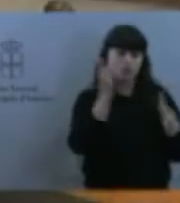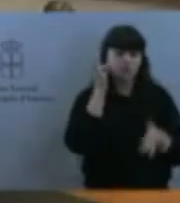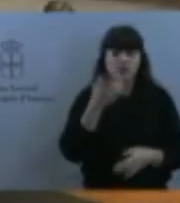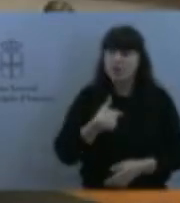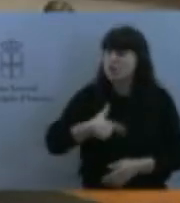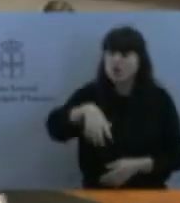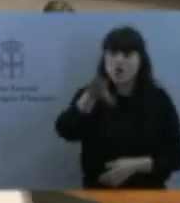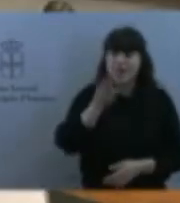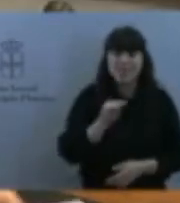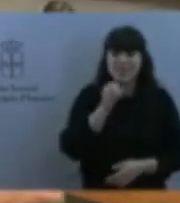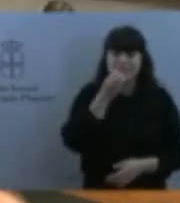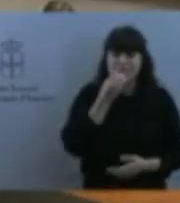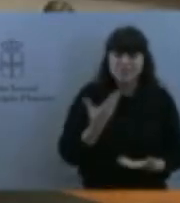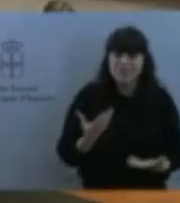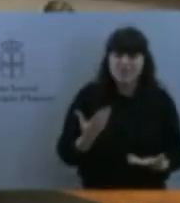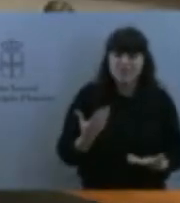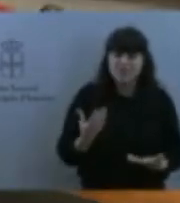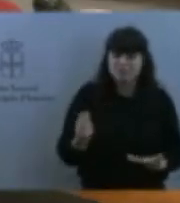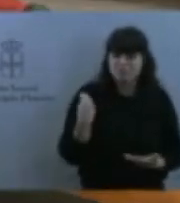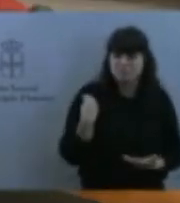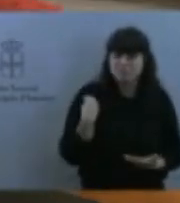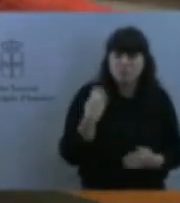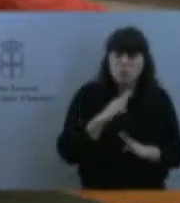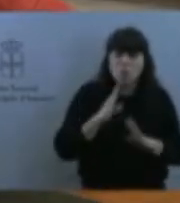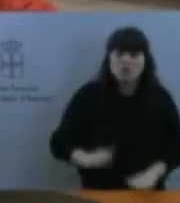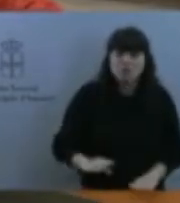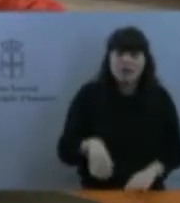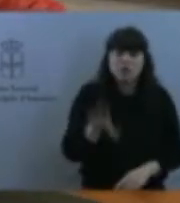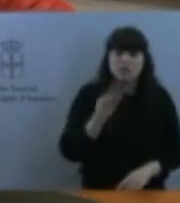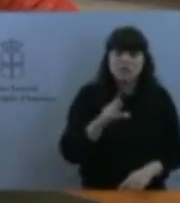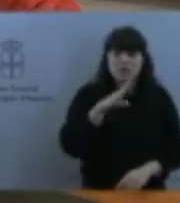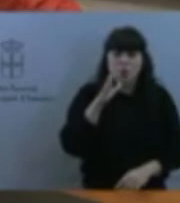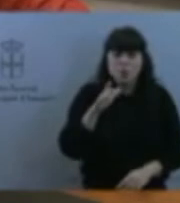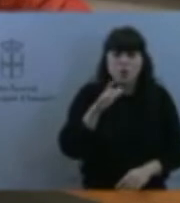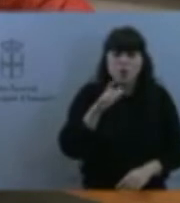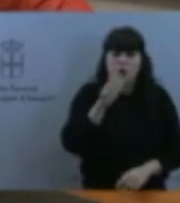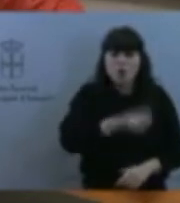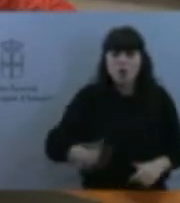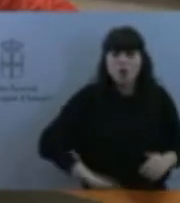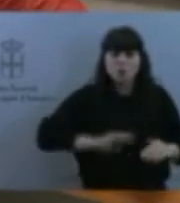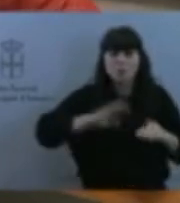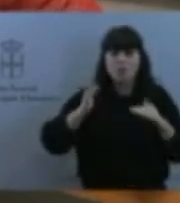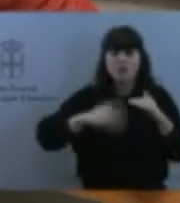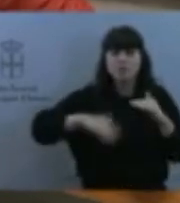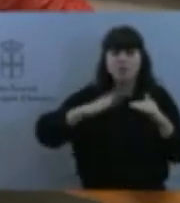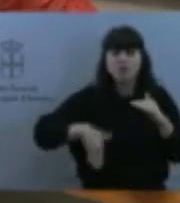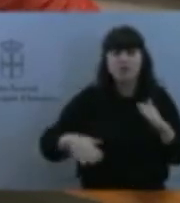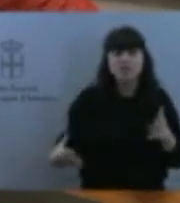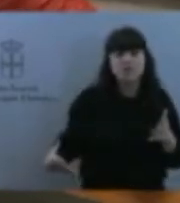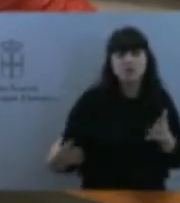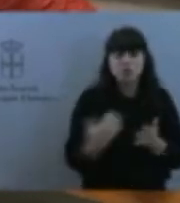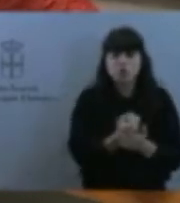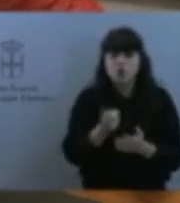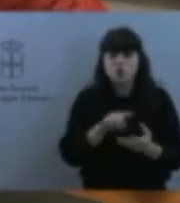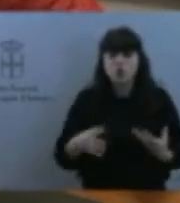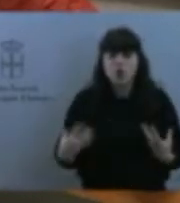cuestión. Todos los menores no acompañados, a excepción de dos en este momento, están en